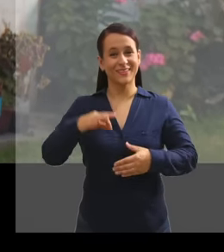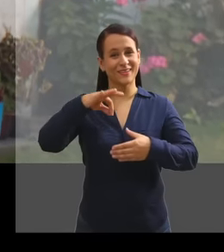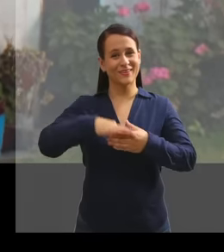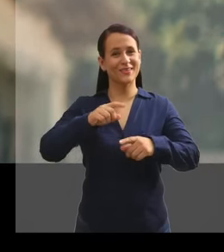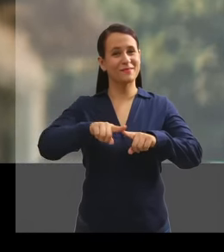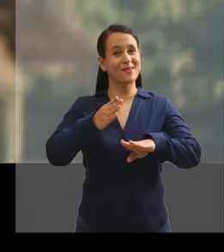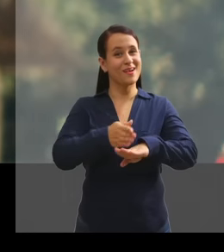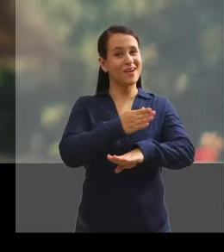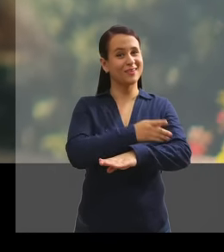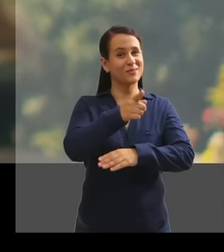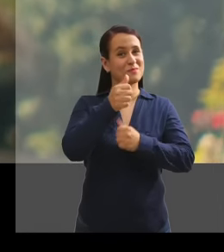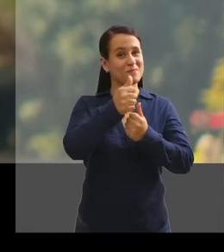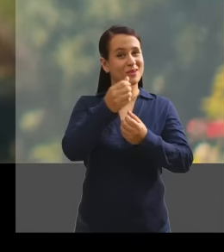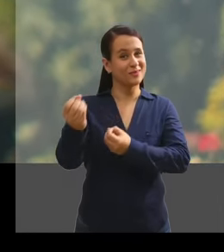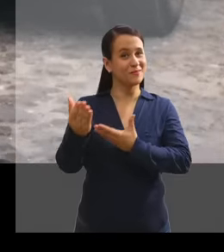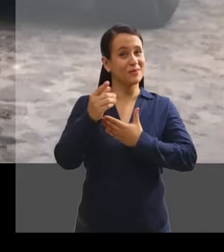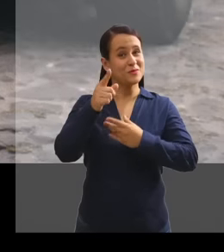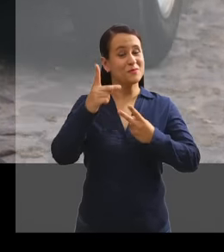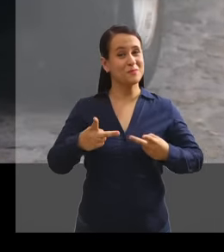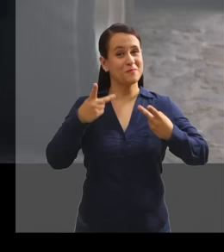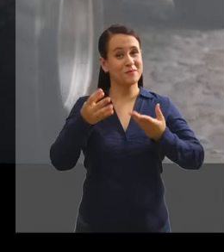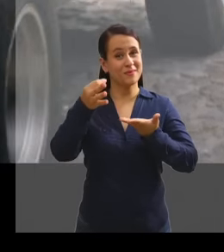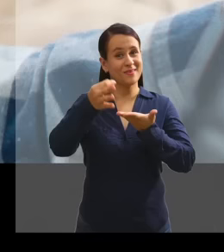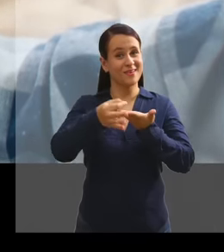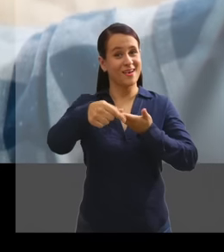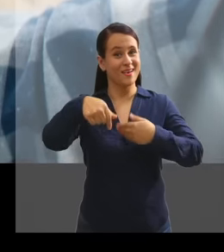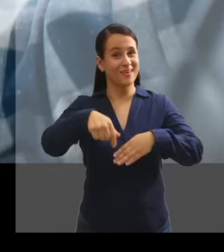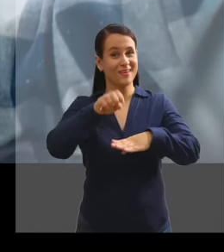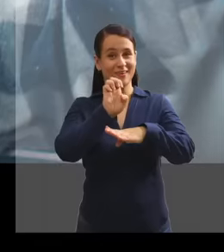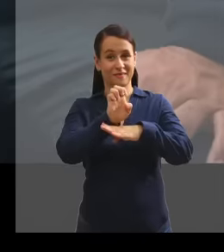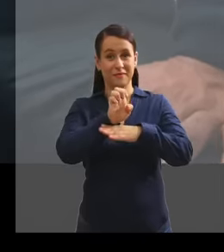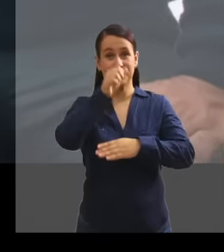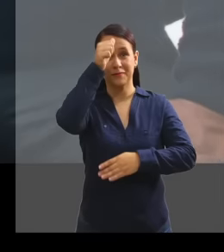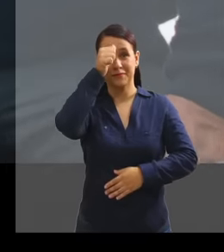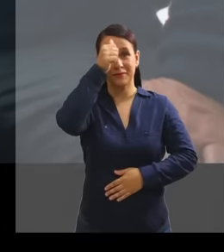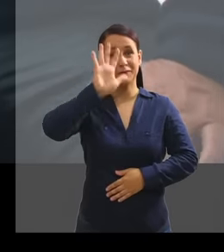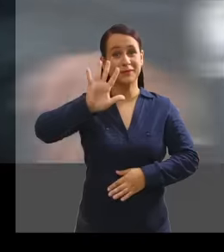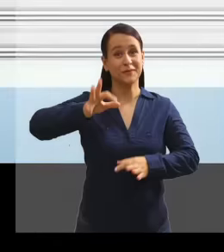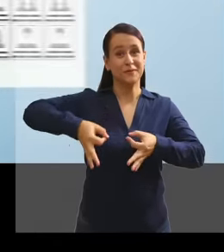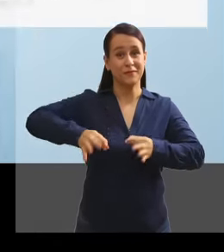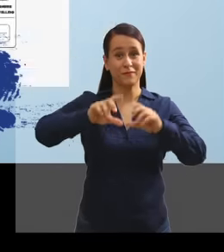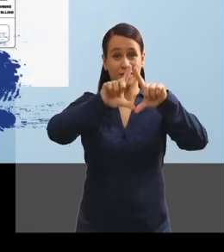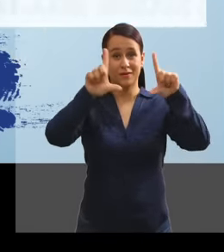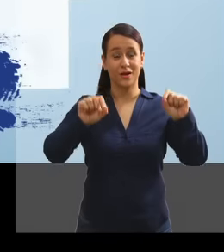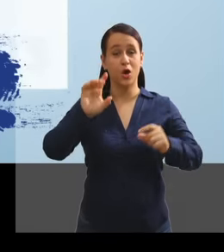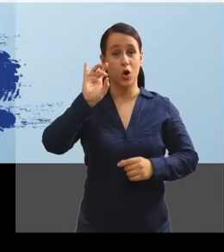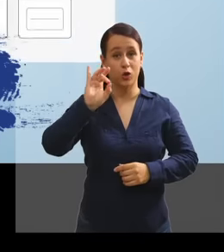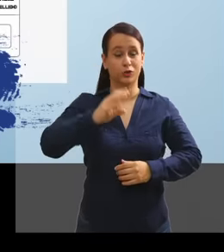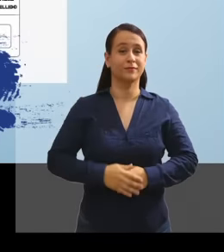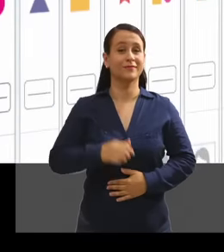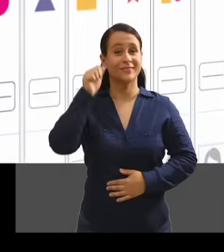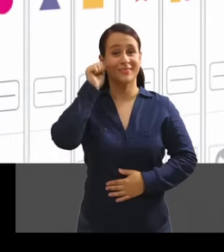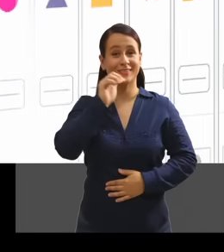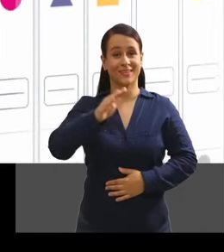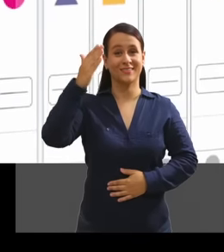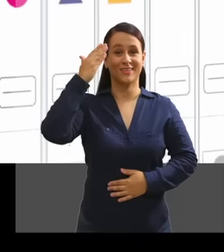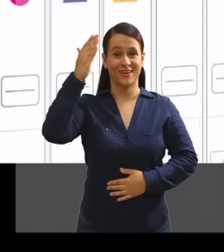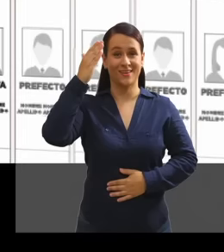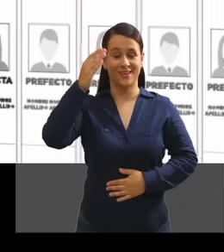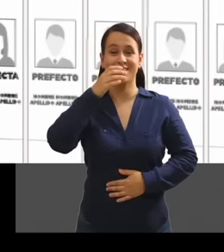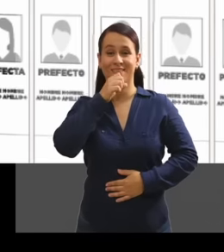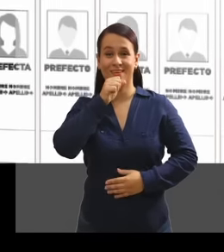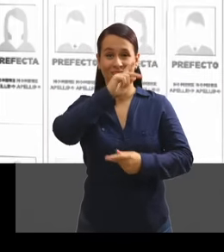Vota bien informado. Si vives en una zona rural, en territorio nacional, este domingo 5 de febrero recibirás ocho papeletas. Celeste para